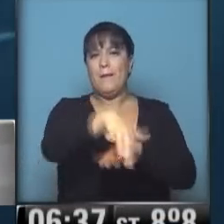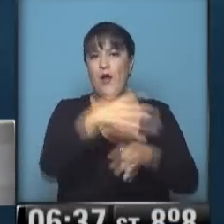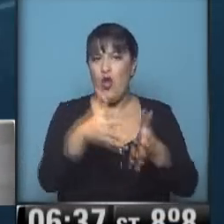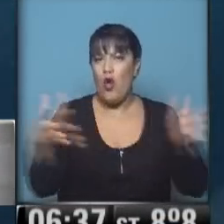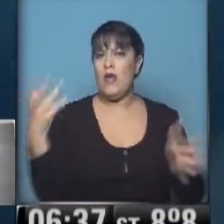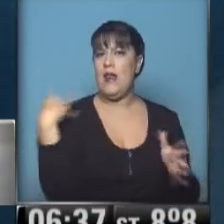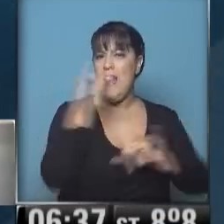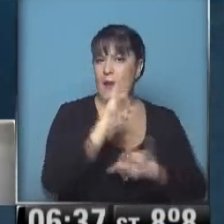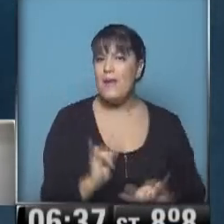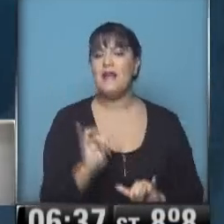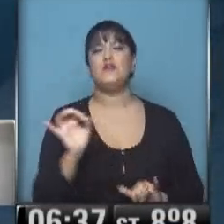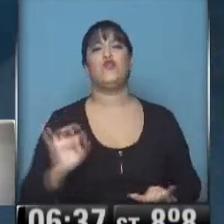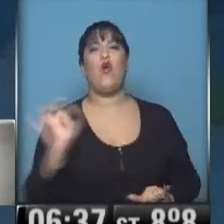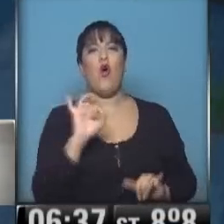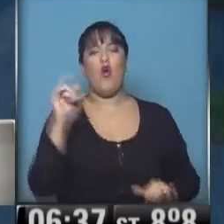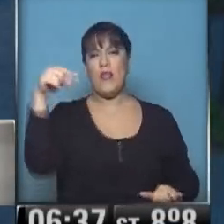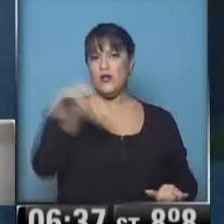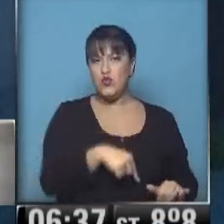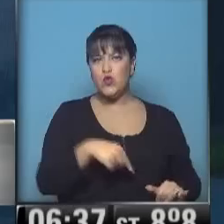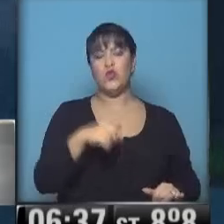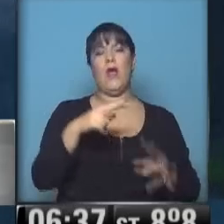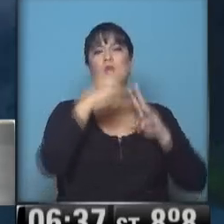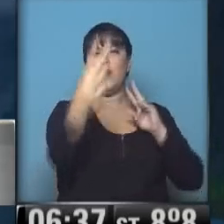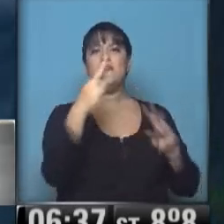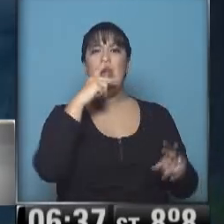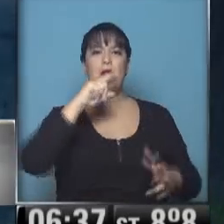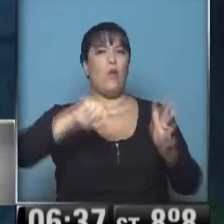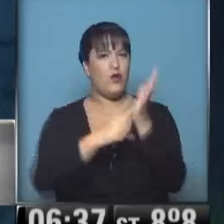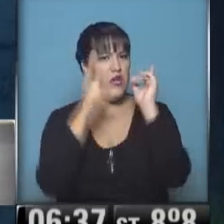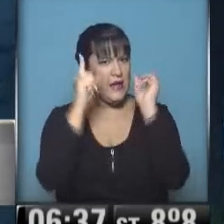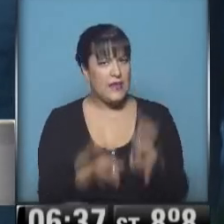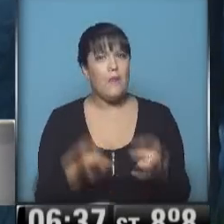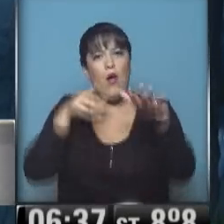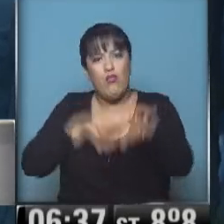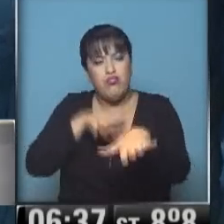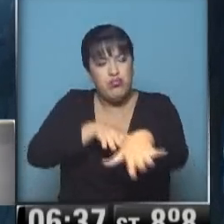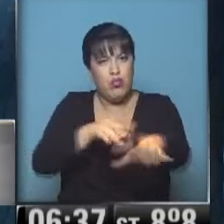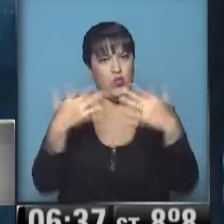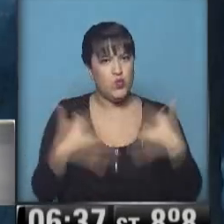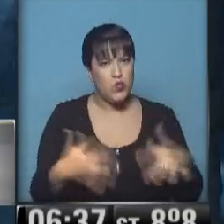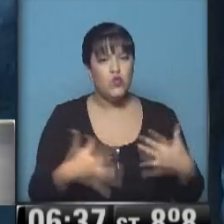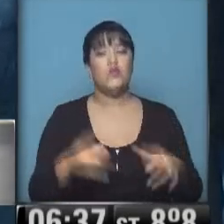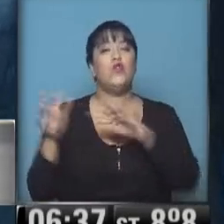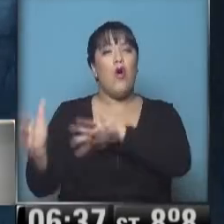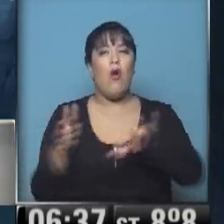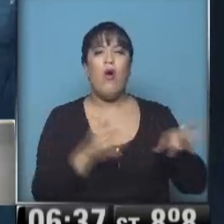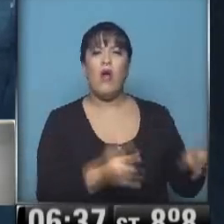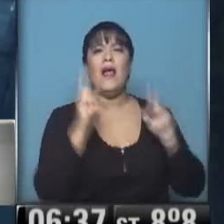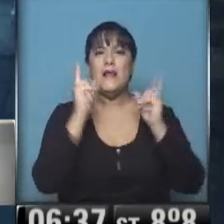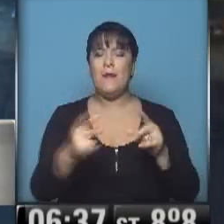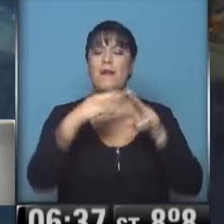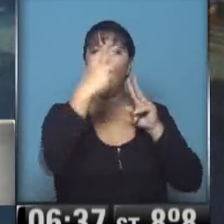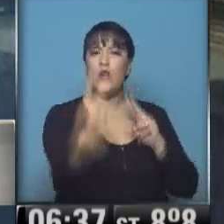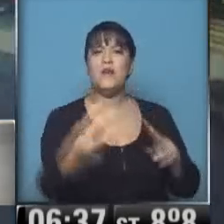Lo mismo ocurre también para quienes vienen desde el sur, en Autopista La Plata-Buenos Aires. Y lo mismo en la zona de transición de las autopistas